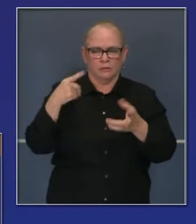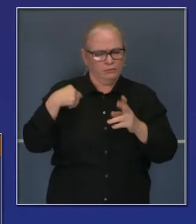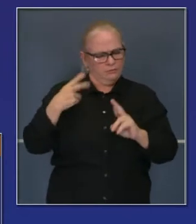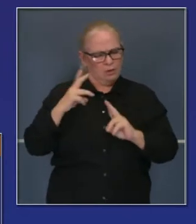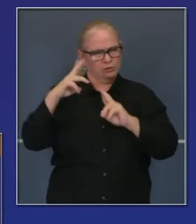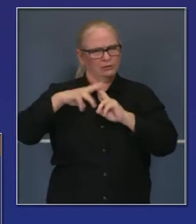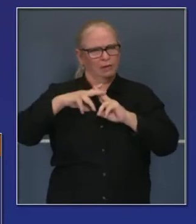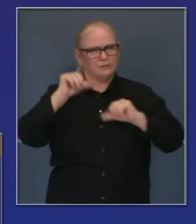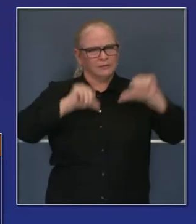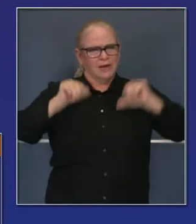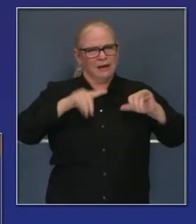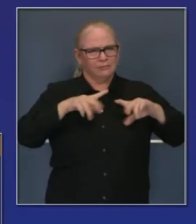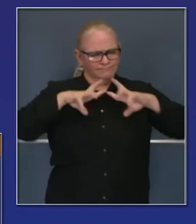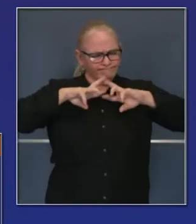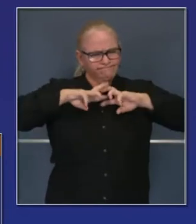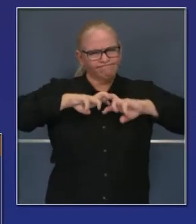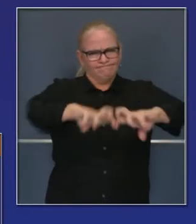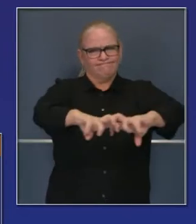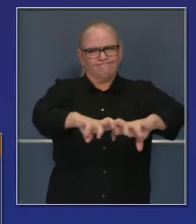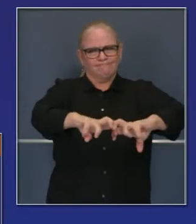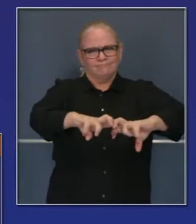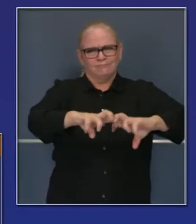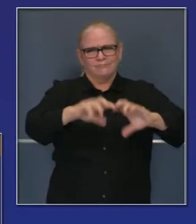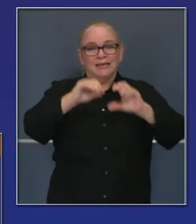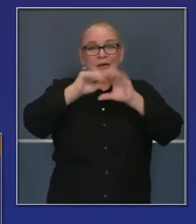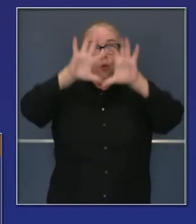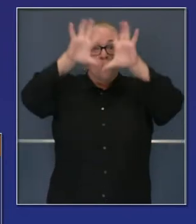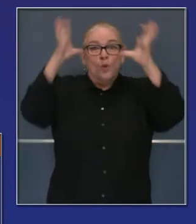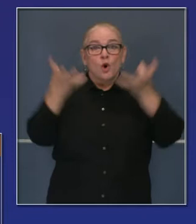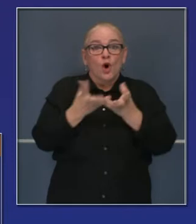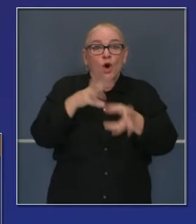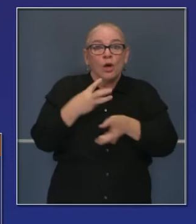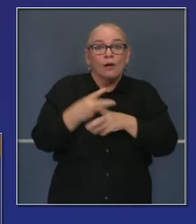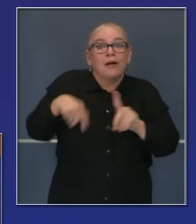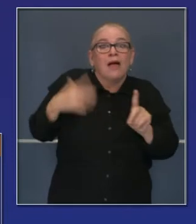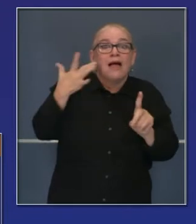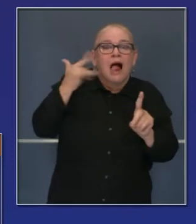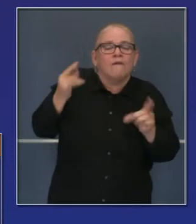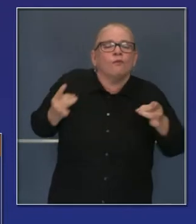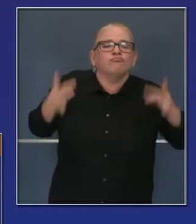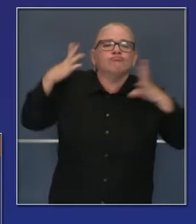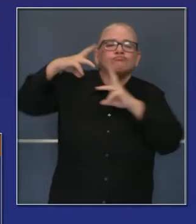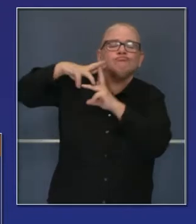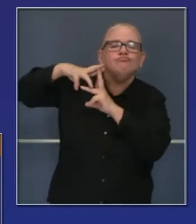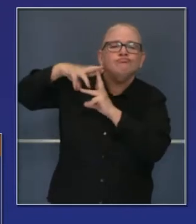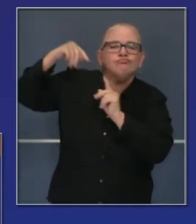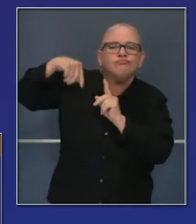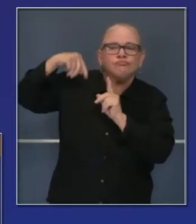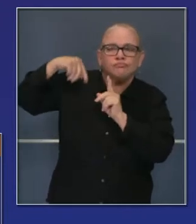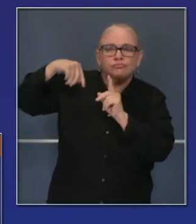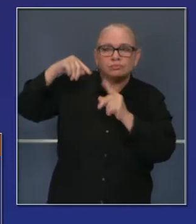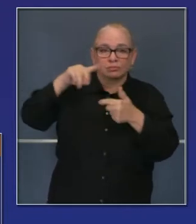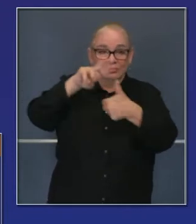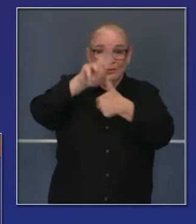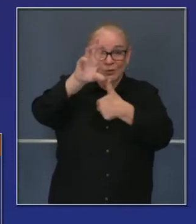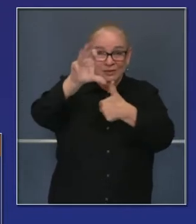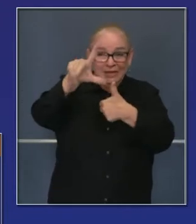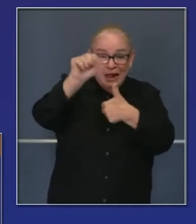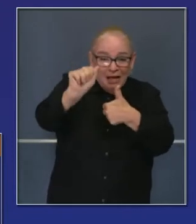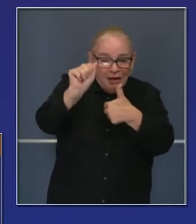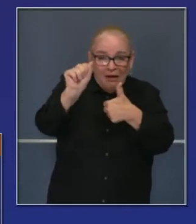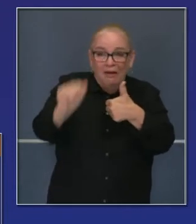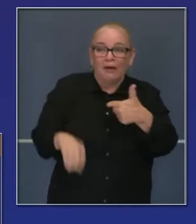propios expertos propios expertos de clase mundial, los cuales viven aquí en el estado de California. Que esto es un tesoro de